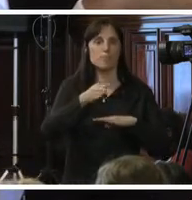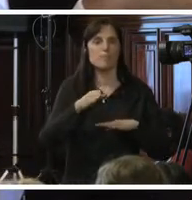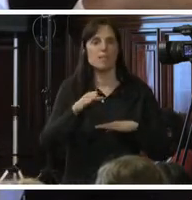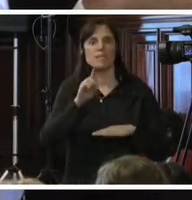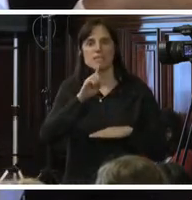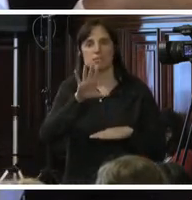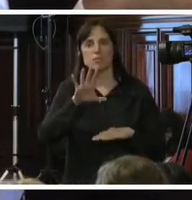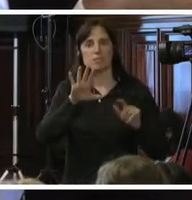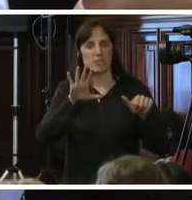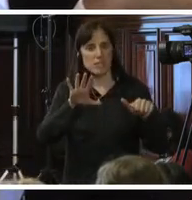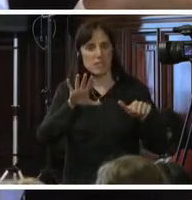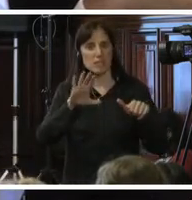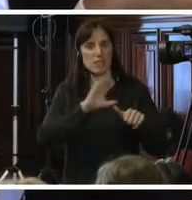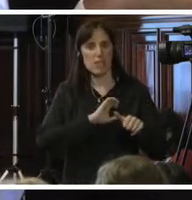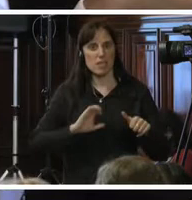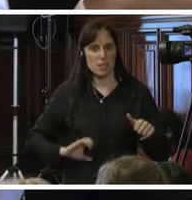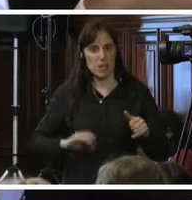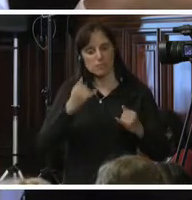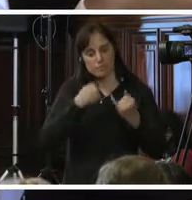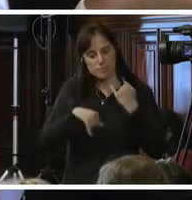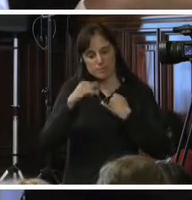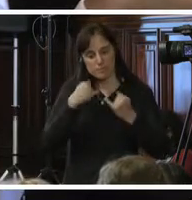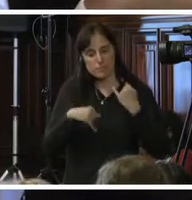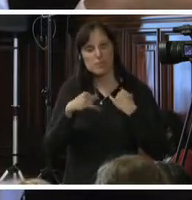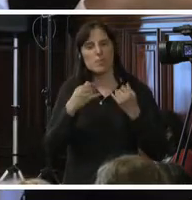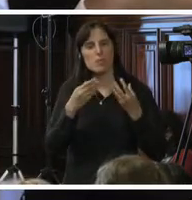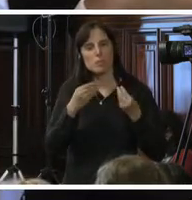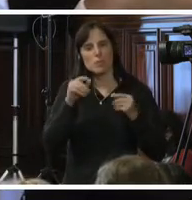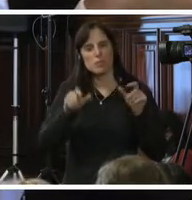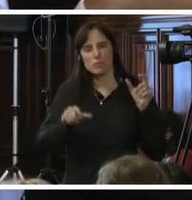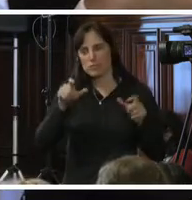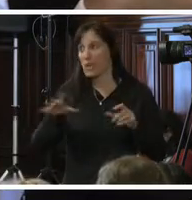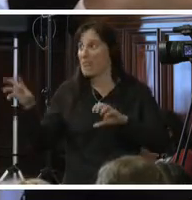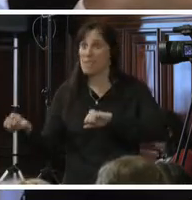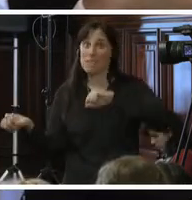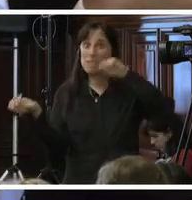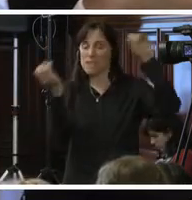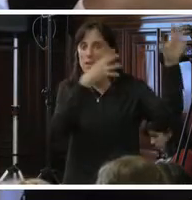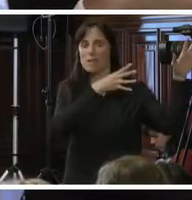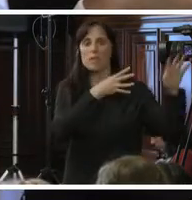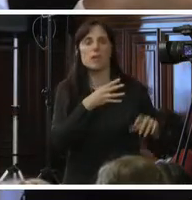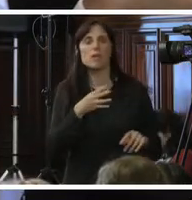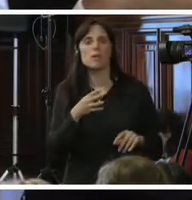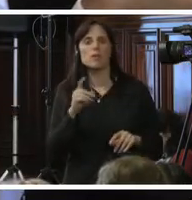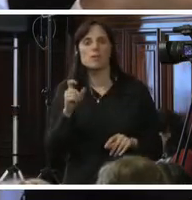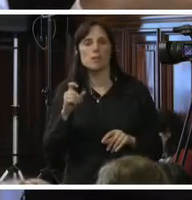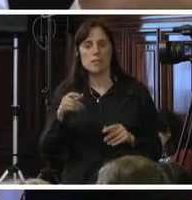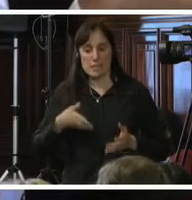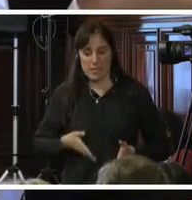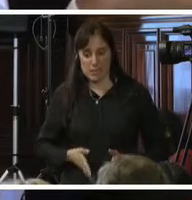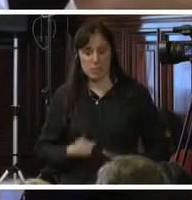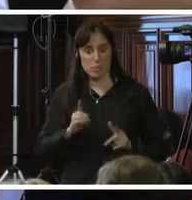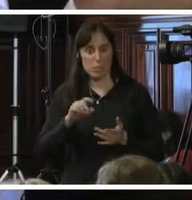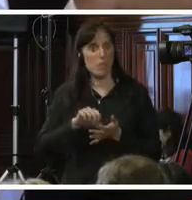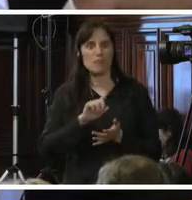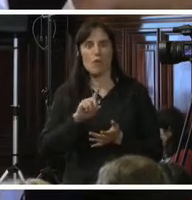156 Estados miembros que aportaron datos para este informe, la mayoría de víctimas de trata identificadas en todo el mundo eran extranjeras en el país en